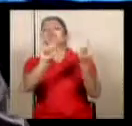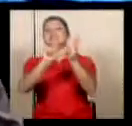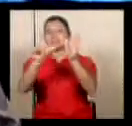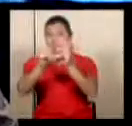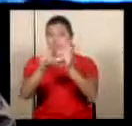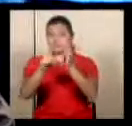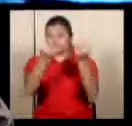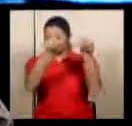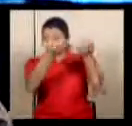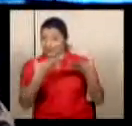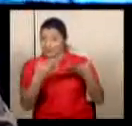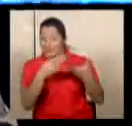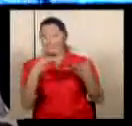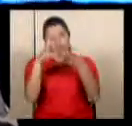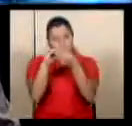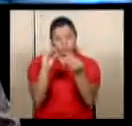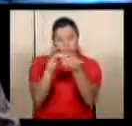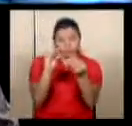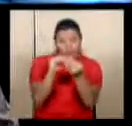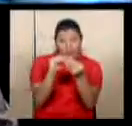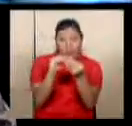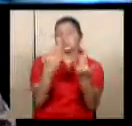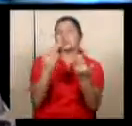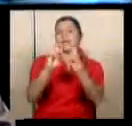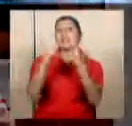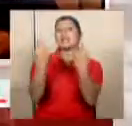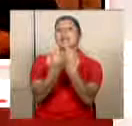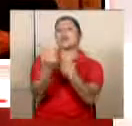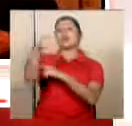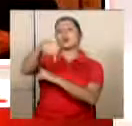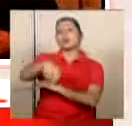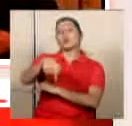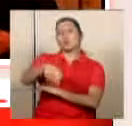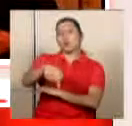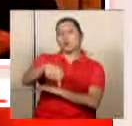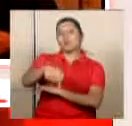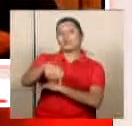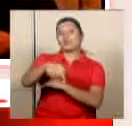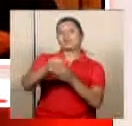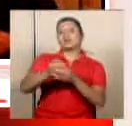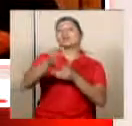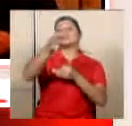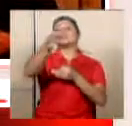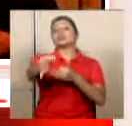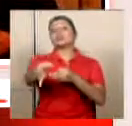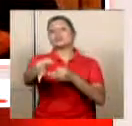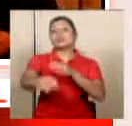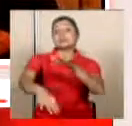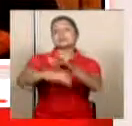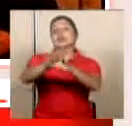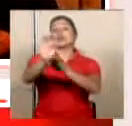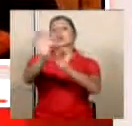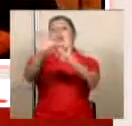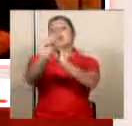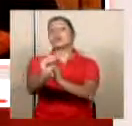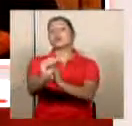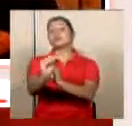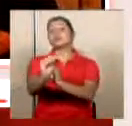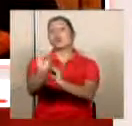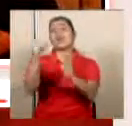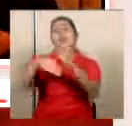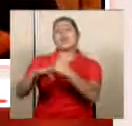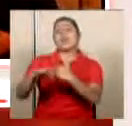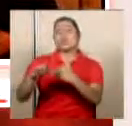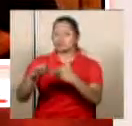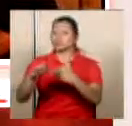Legislativa y les contamos que la sesión de hoy se extendió hasta las 9 de la noche en medio de